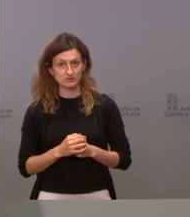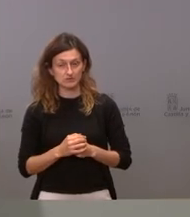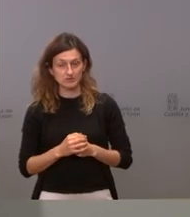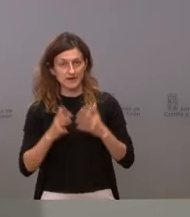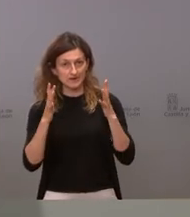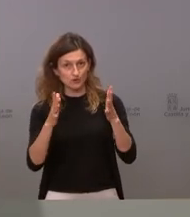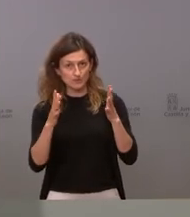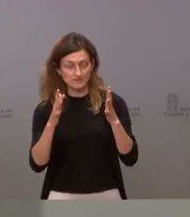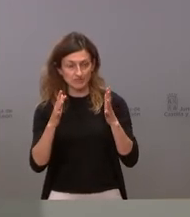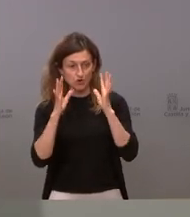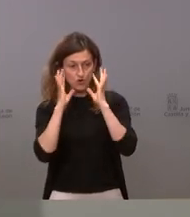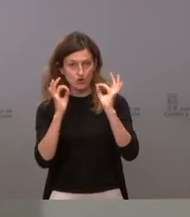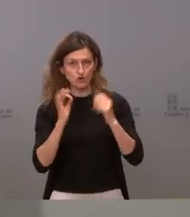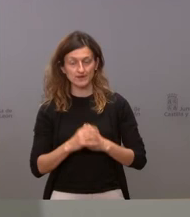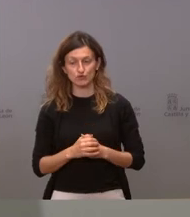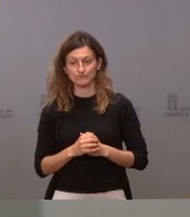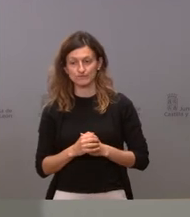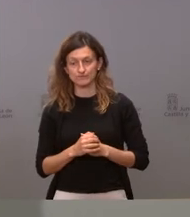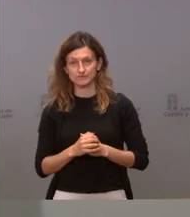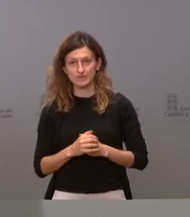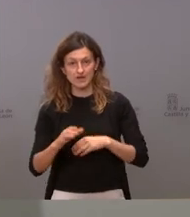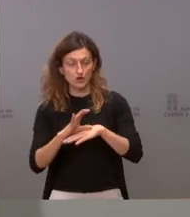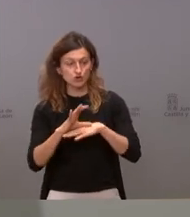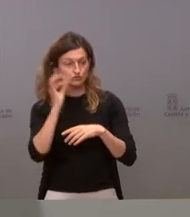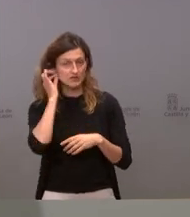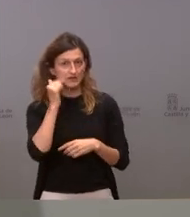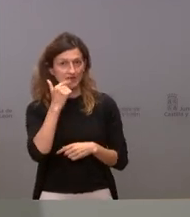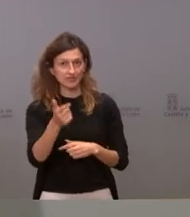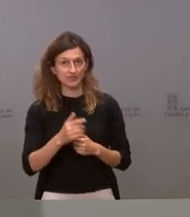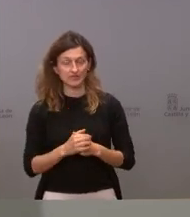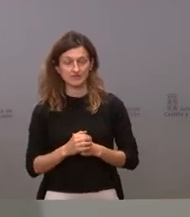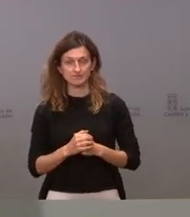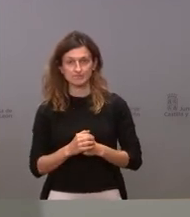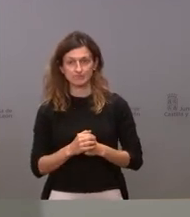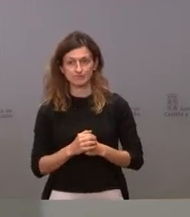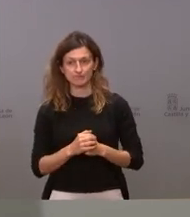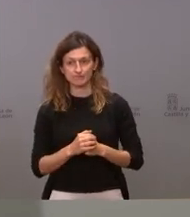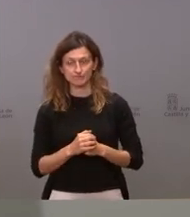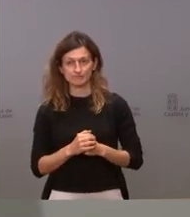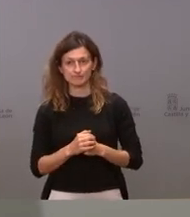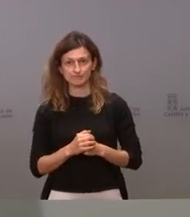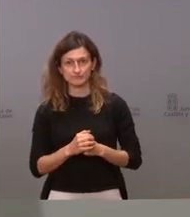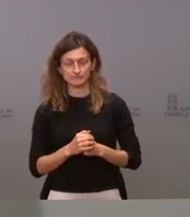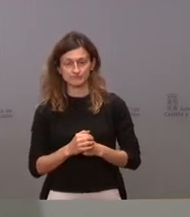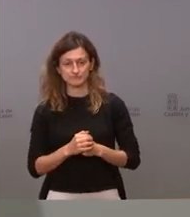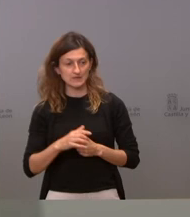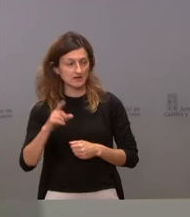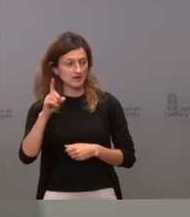vamos a dar recomendaciones como ha hecho la consejera pues y como se dice también